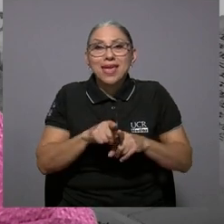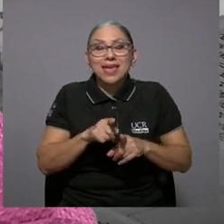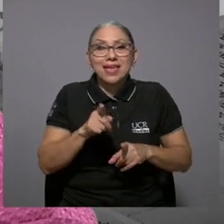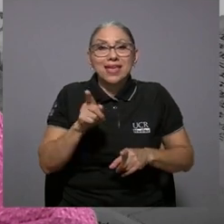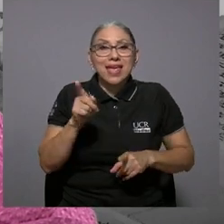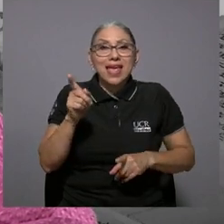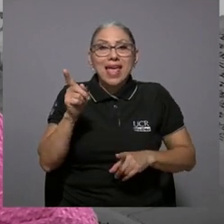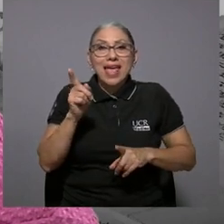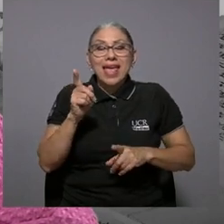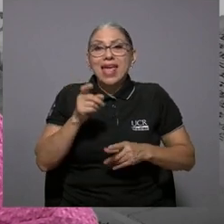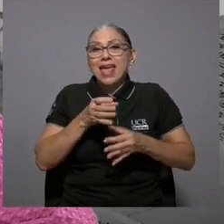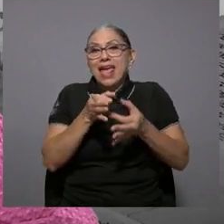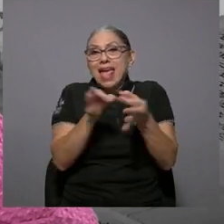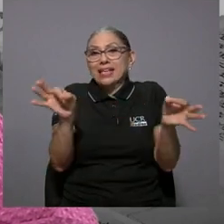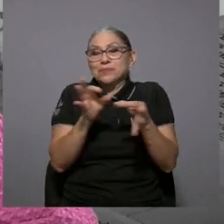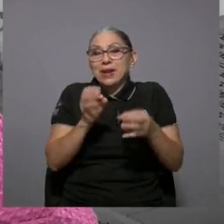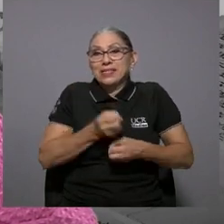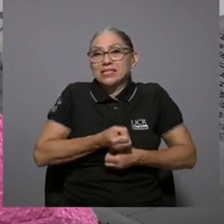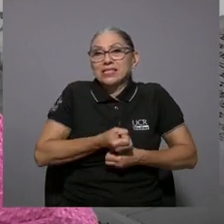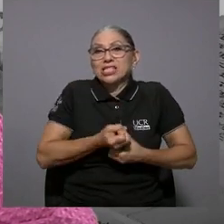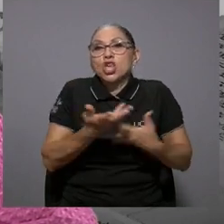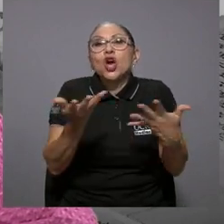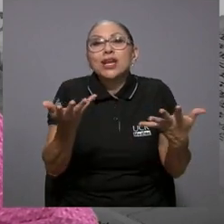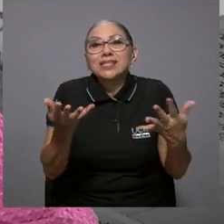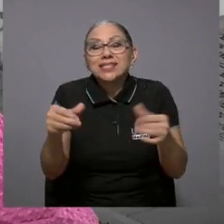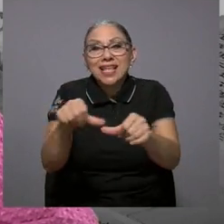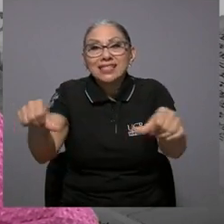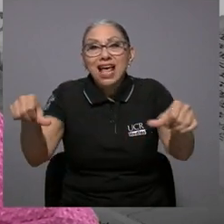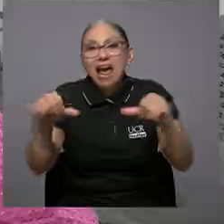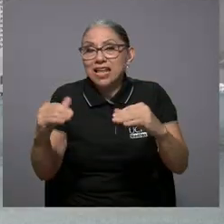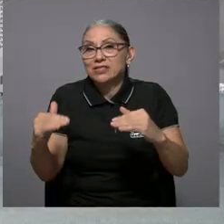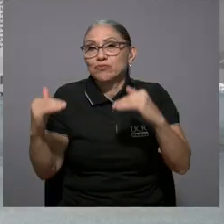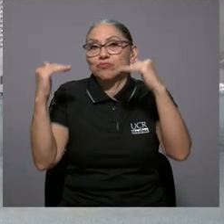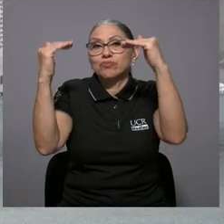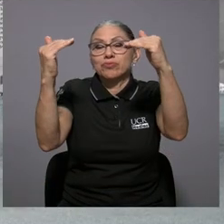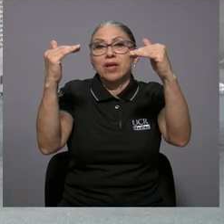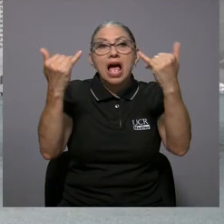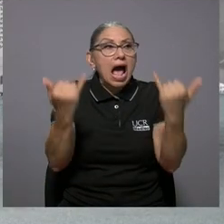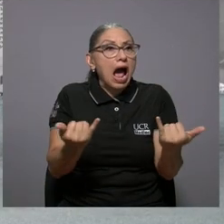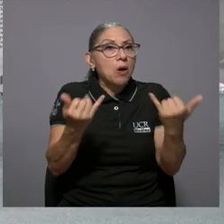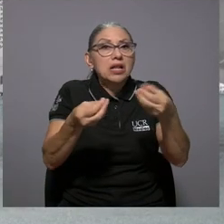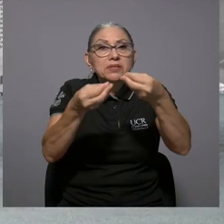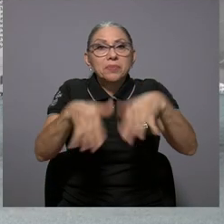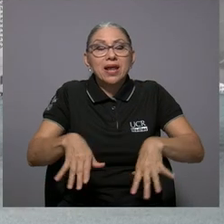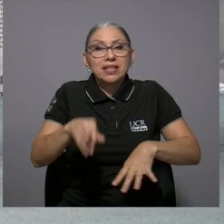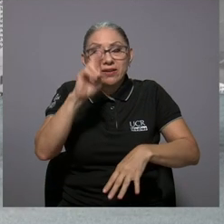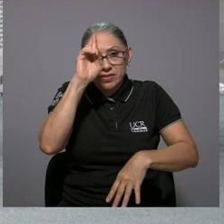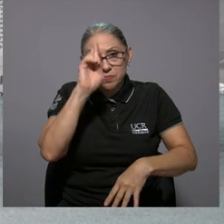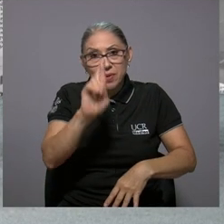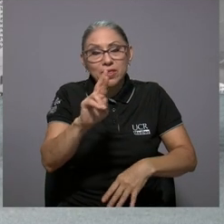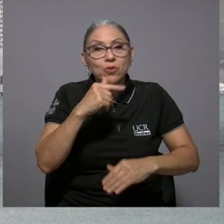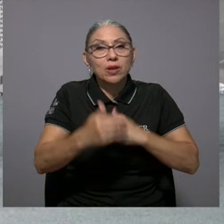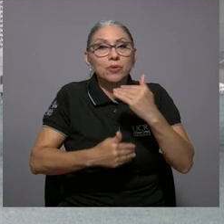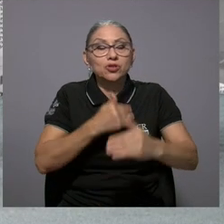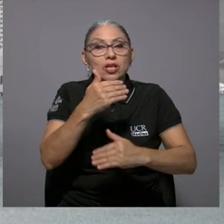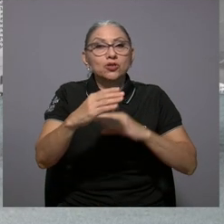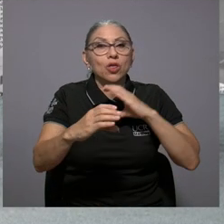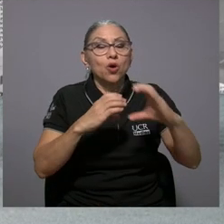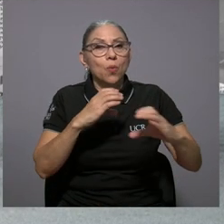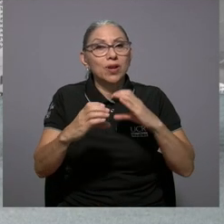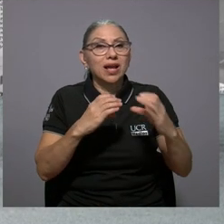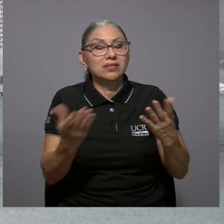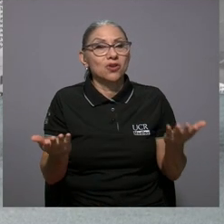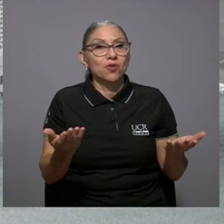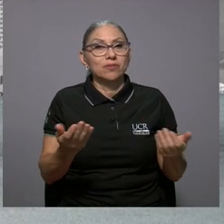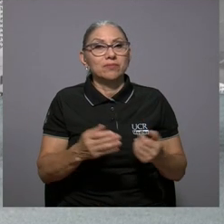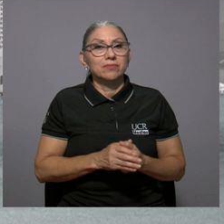están dando a la gente desde las altas esferas en una pérdida del respeto pienso yo en ese proceso